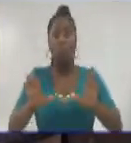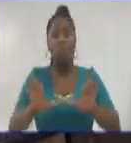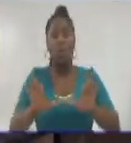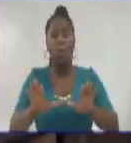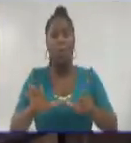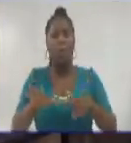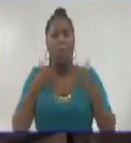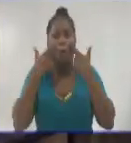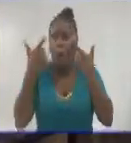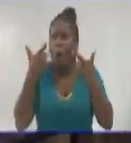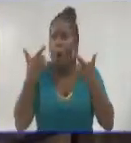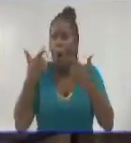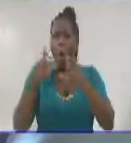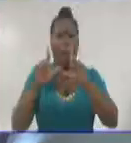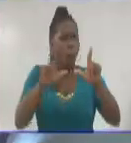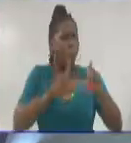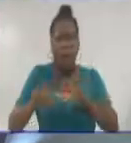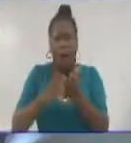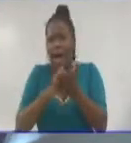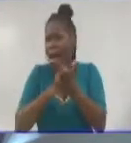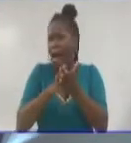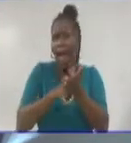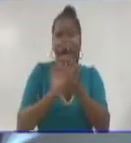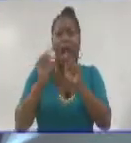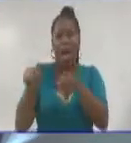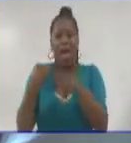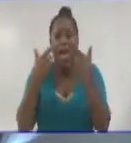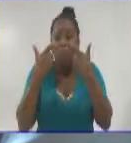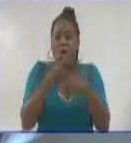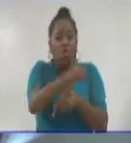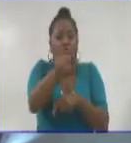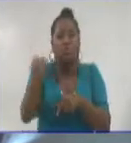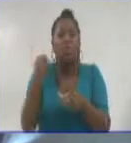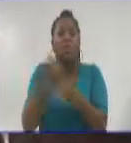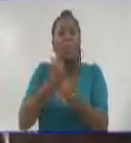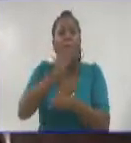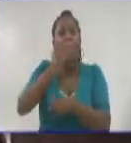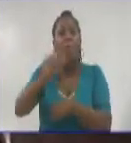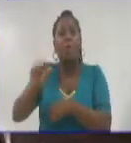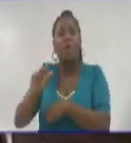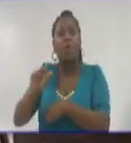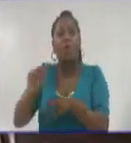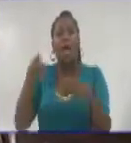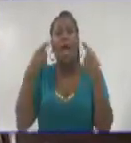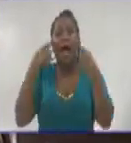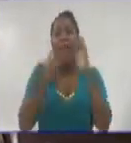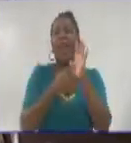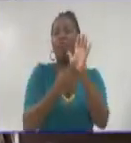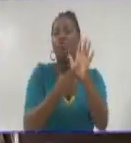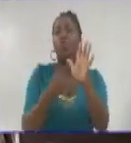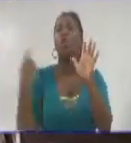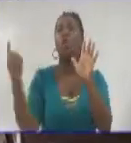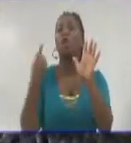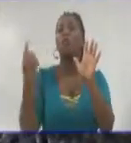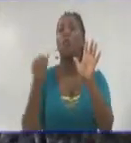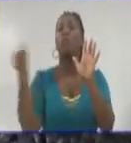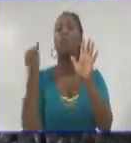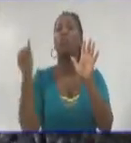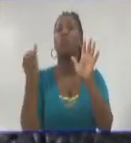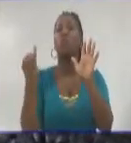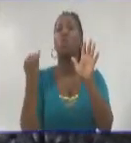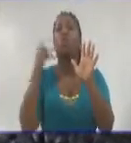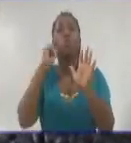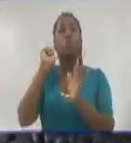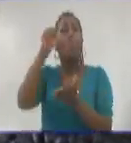premios y los reconocimientos internacionales. Cuando he ido y me he